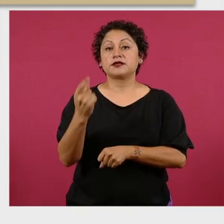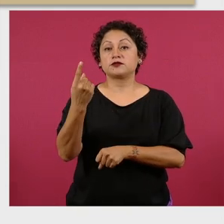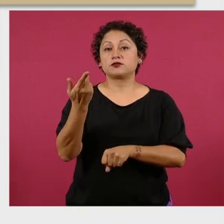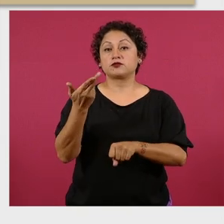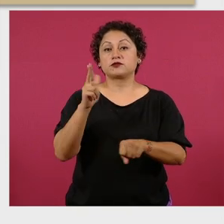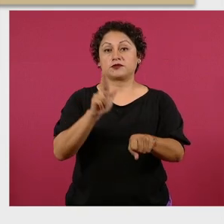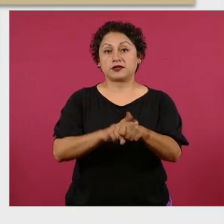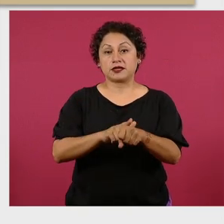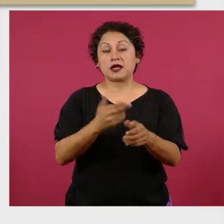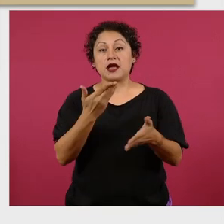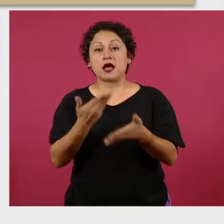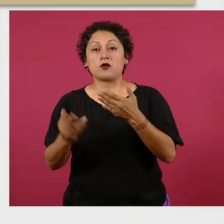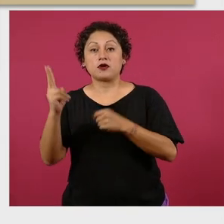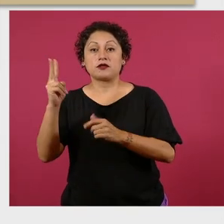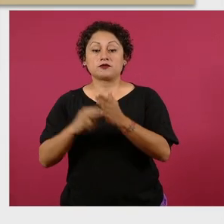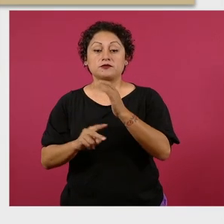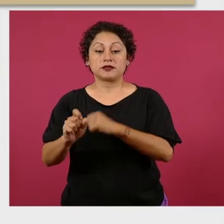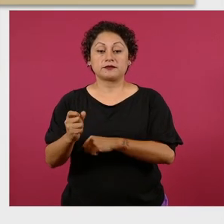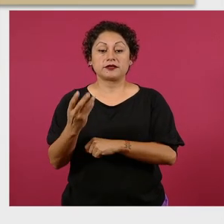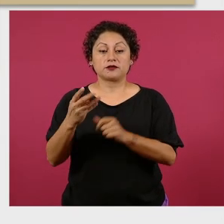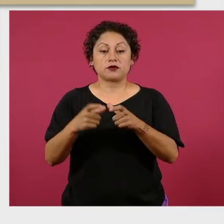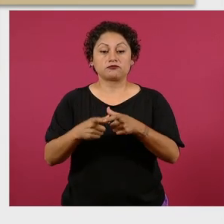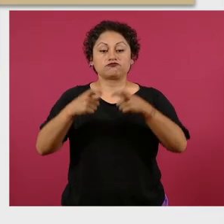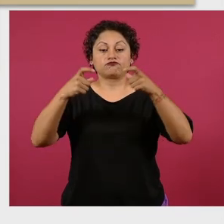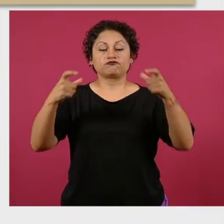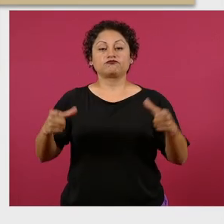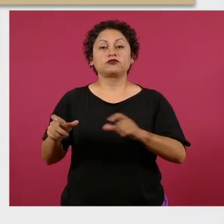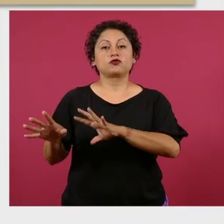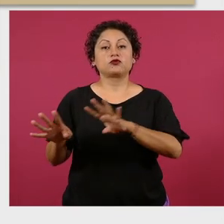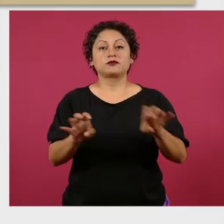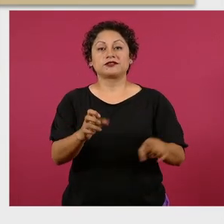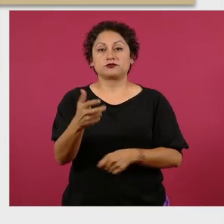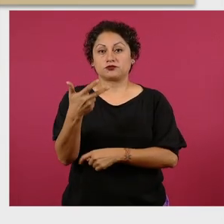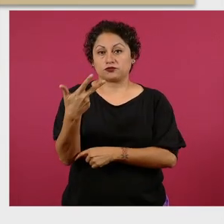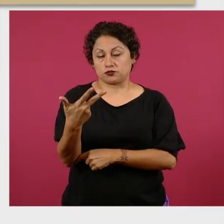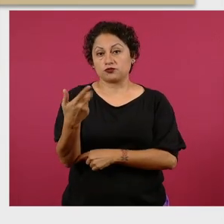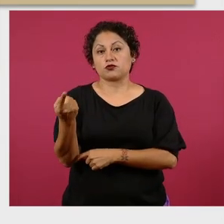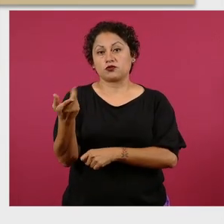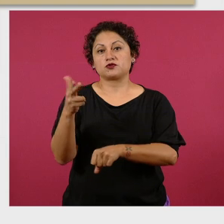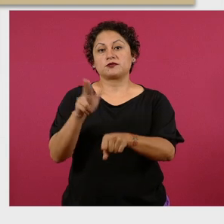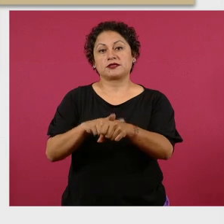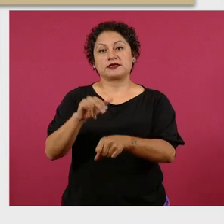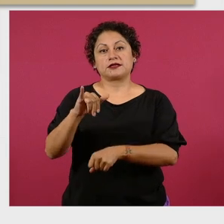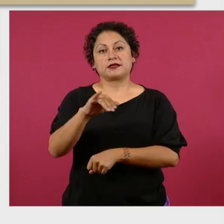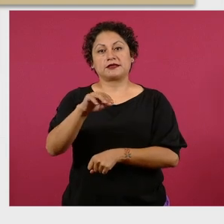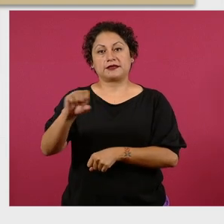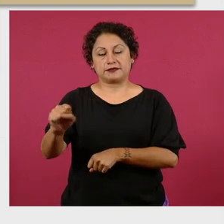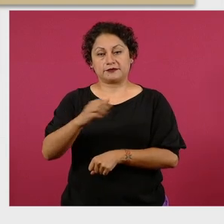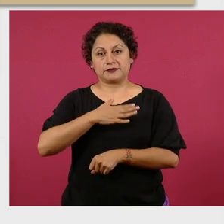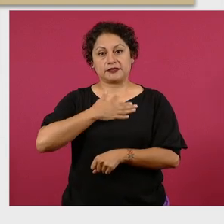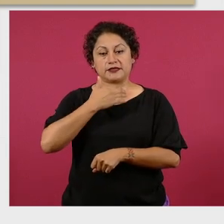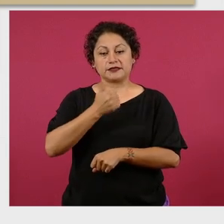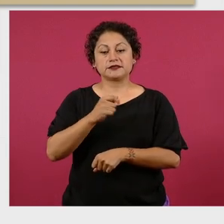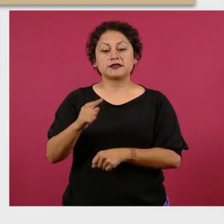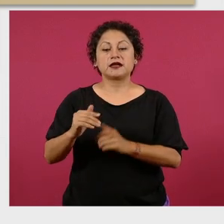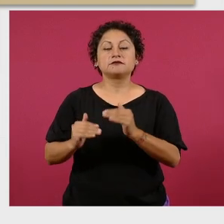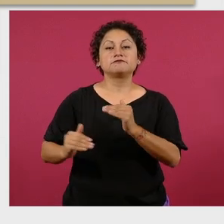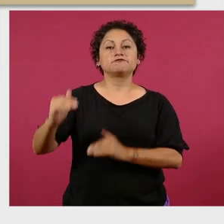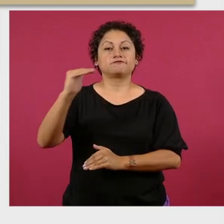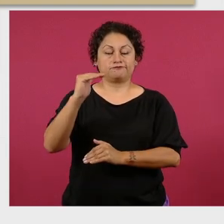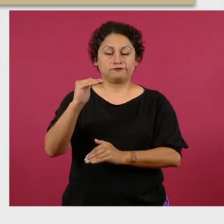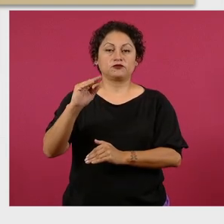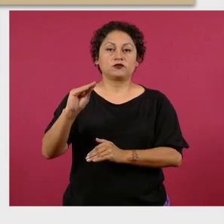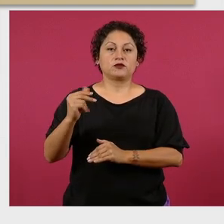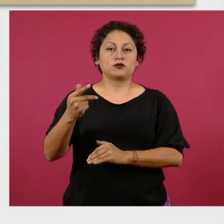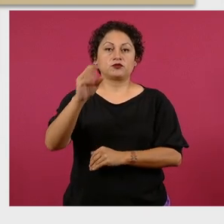son 908 para estos hospitales IMSS-Bienestar, un incremento del 34.7 por ciento. Y en los próximos